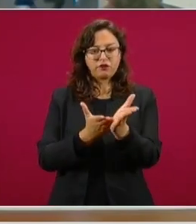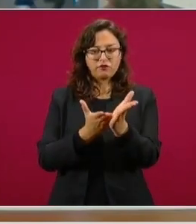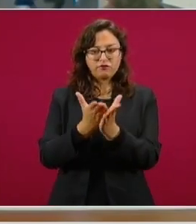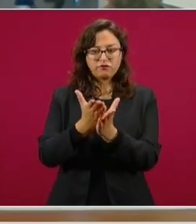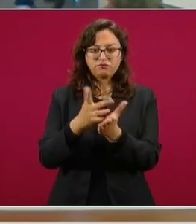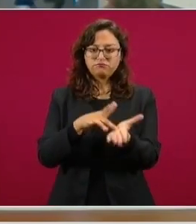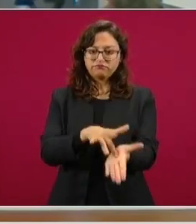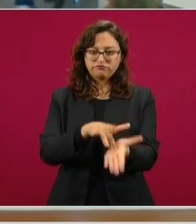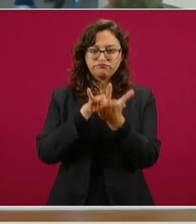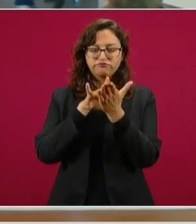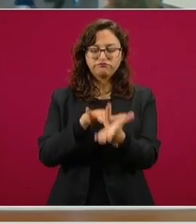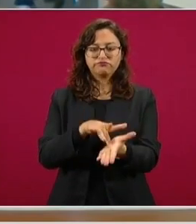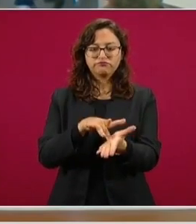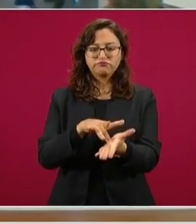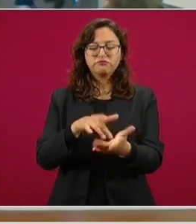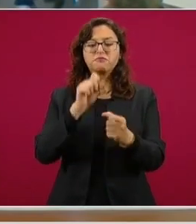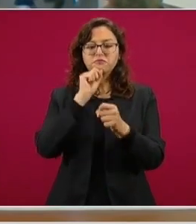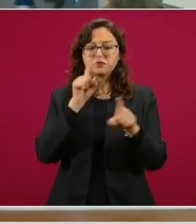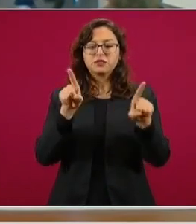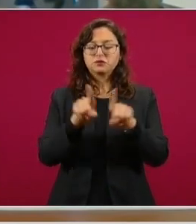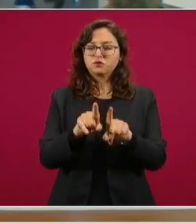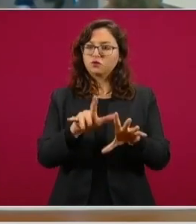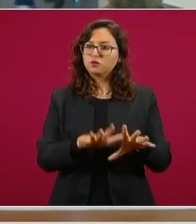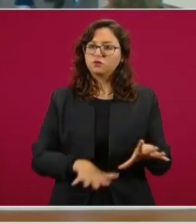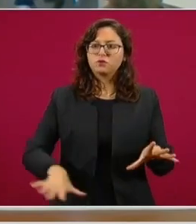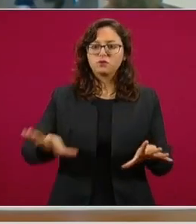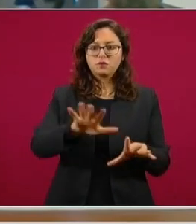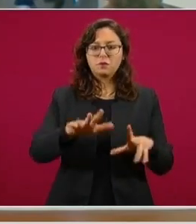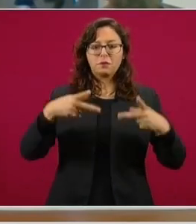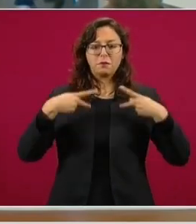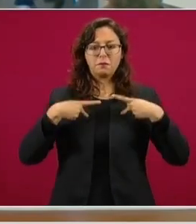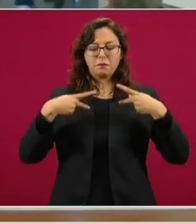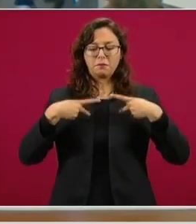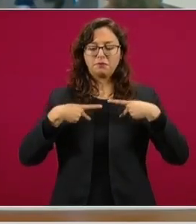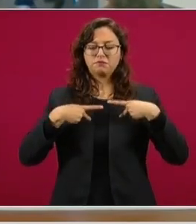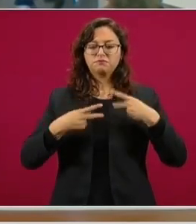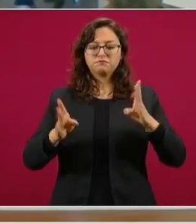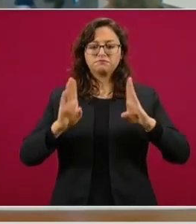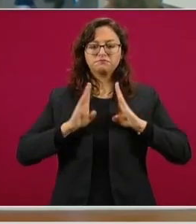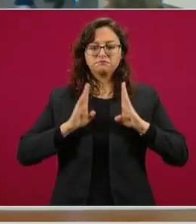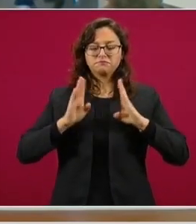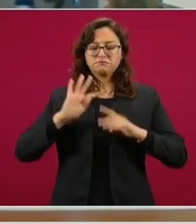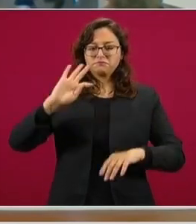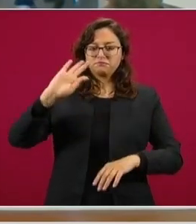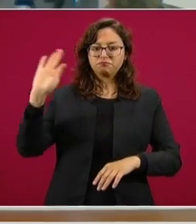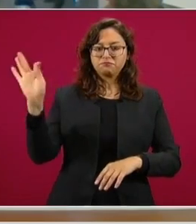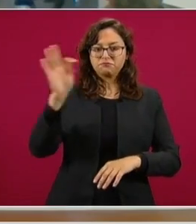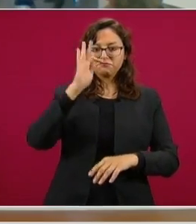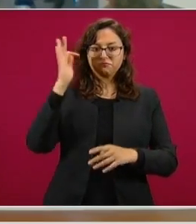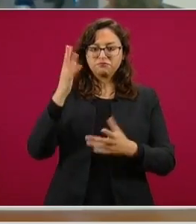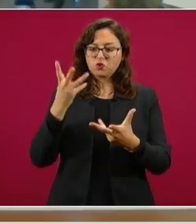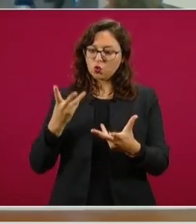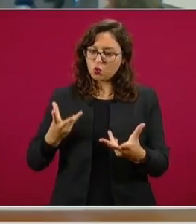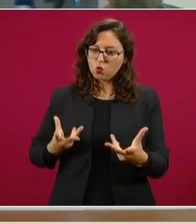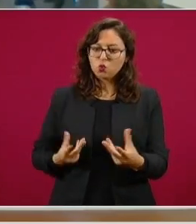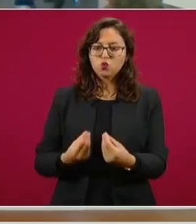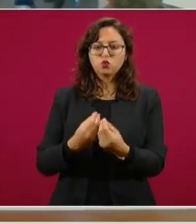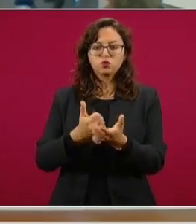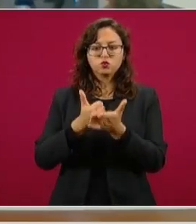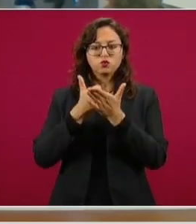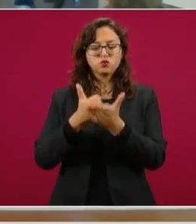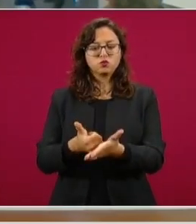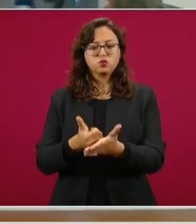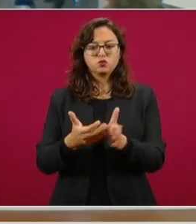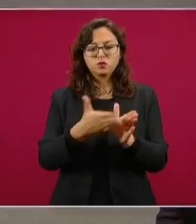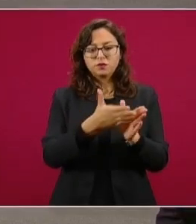nuestro apoyo, y desde luego a la sociedad mexicana les decimos que las fuerzas federales están con ustedes en las buenas